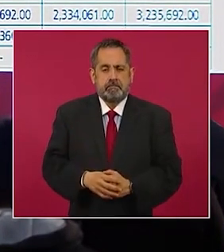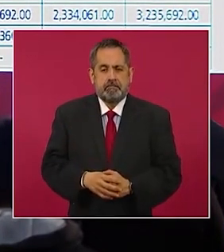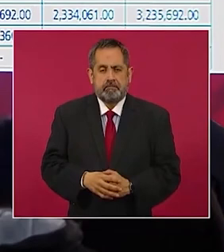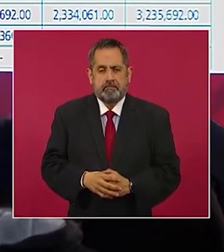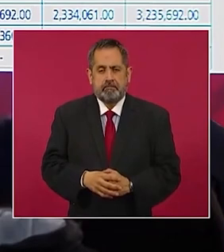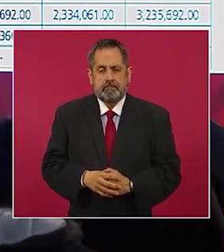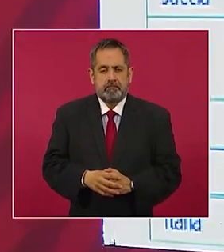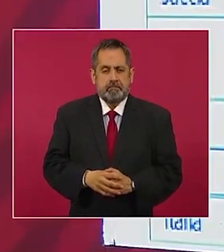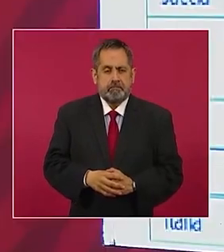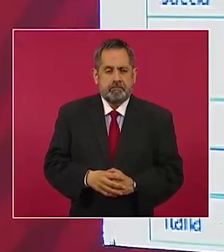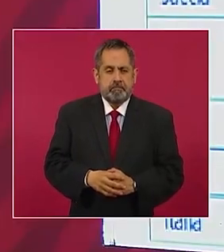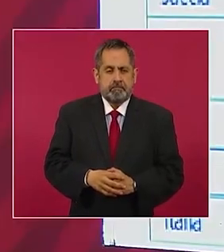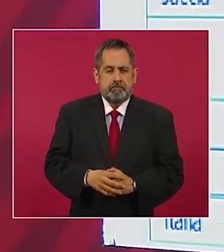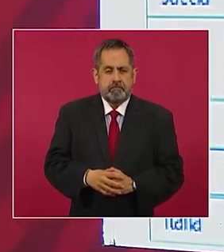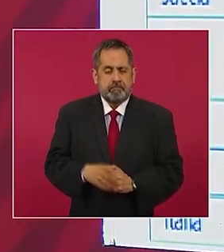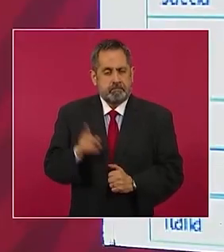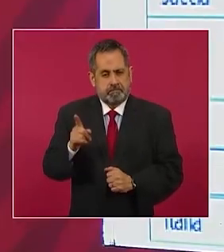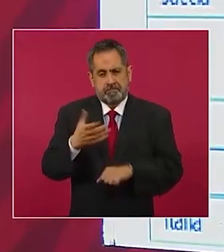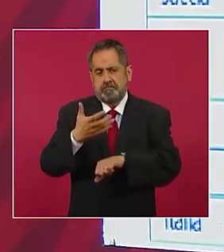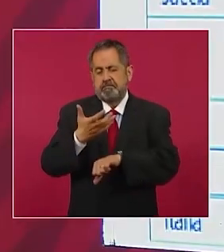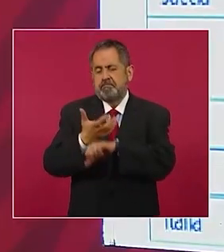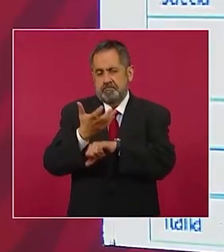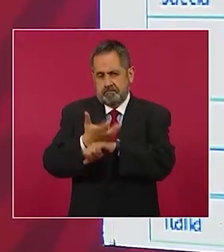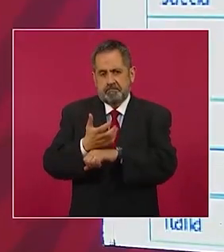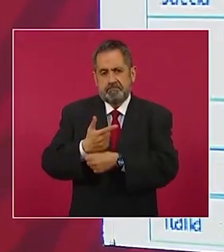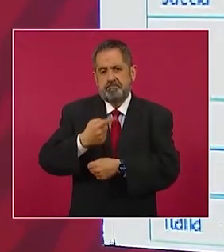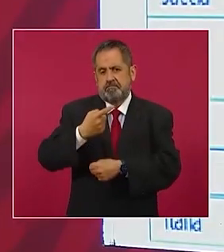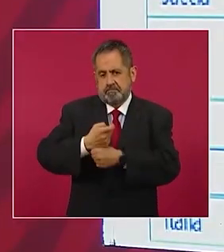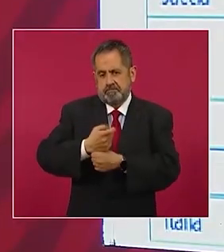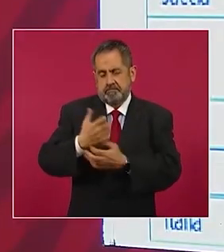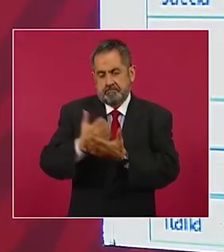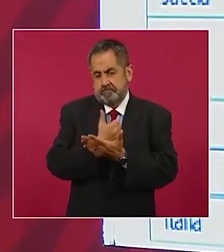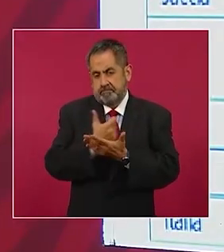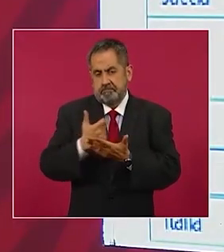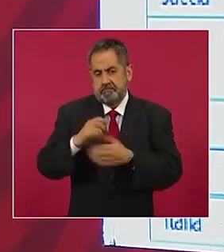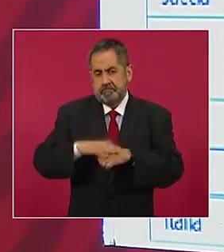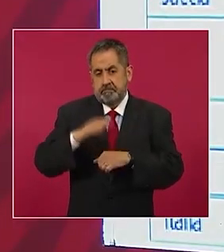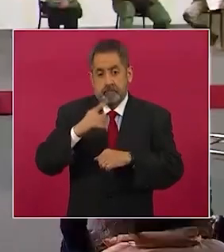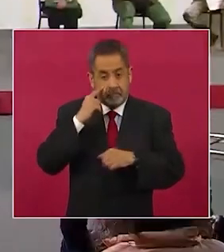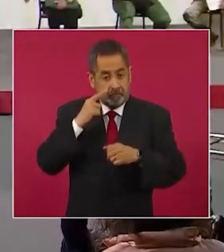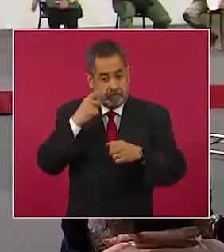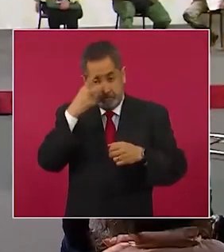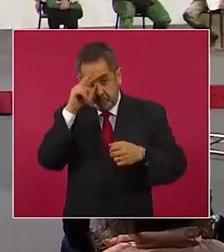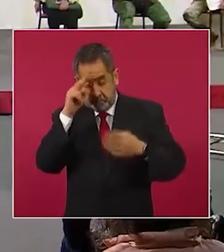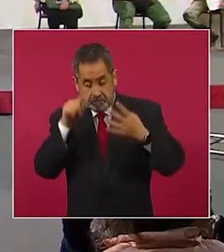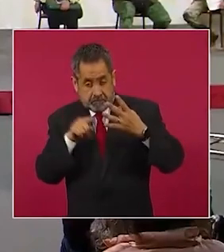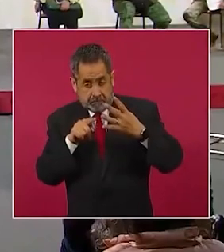ahí Estados Unidos, pero México,